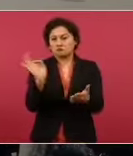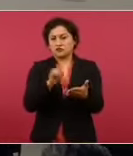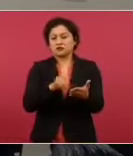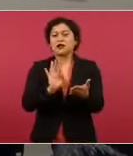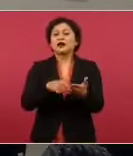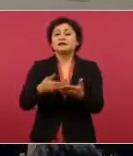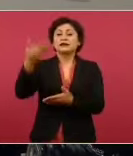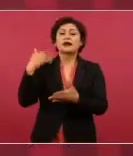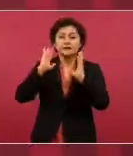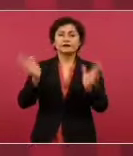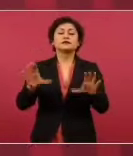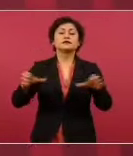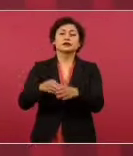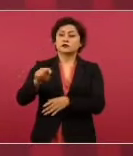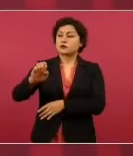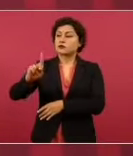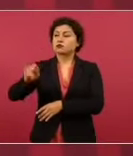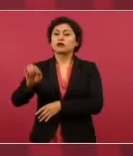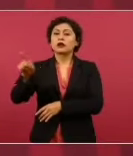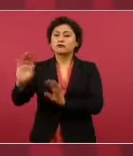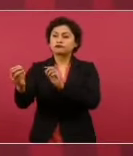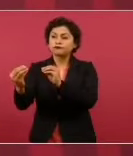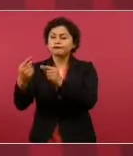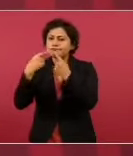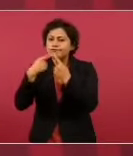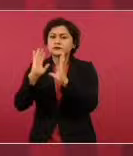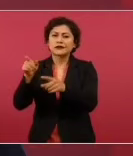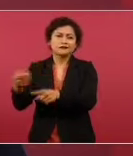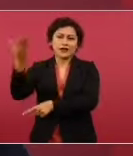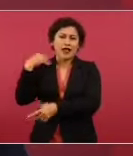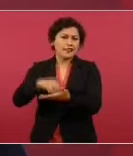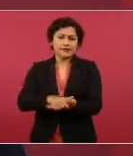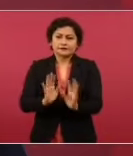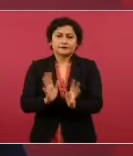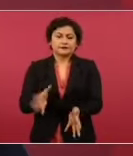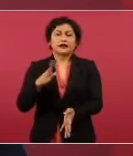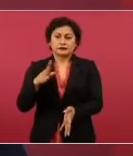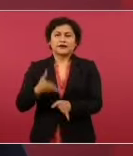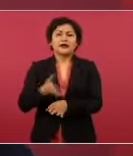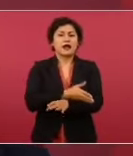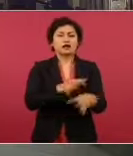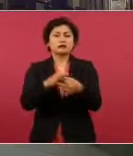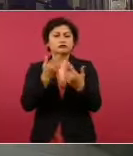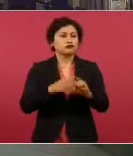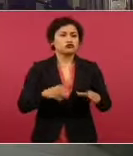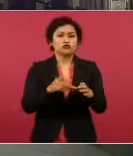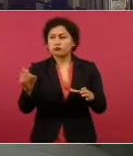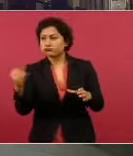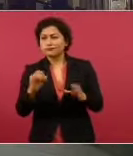hizo una consulta al Tribunal Electoral del Poder Judicial de la Federación. un asunto de interpretación, porque ya existía en los convenios de coalición esta figura. Básicamente, serio. Gracias.